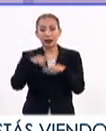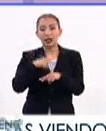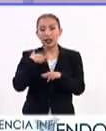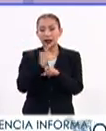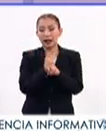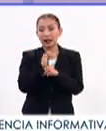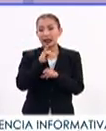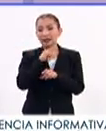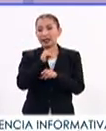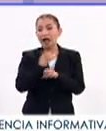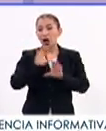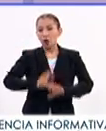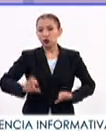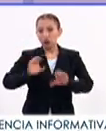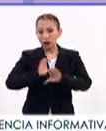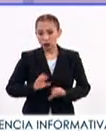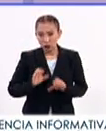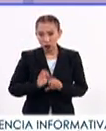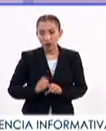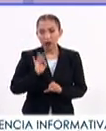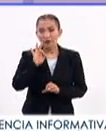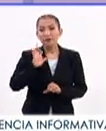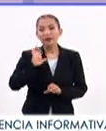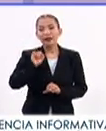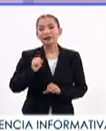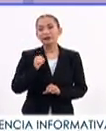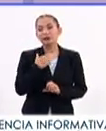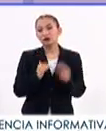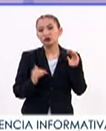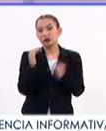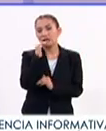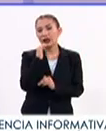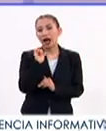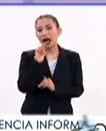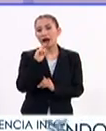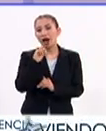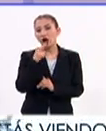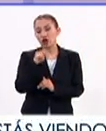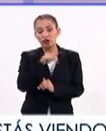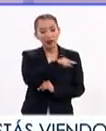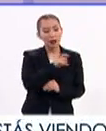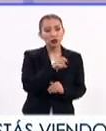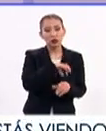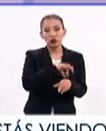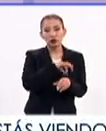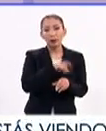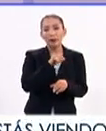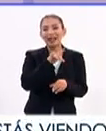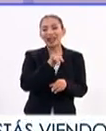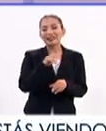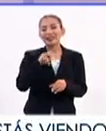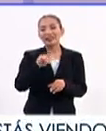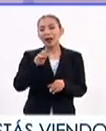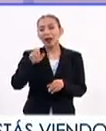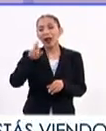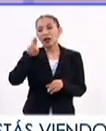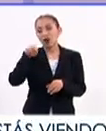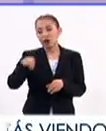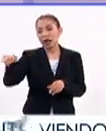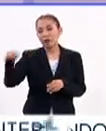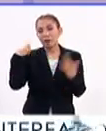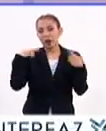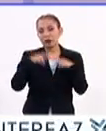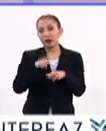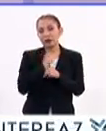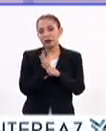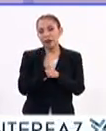de la carrera de Ingeniería en Computación en la Facultad de Estudios Superiores de Aragón y también la doctora María Teresa Barrón, ella es